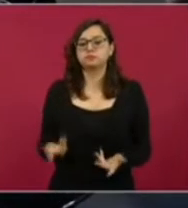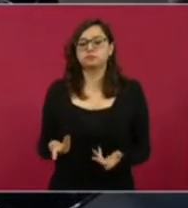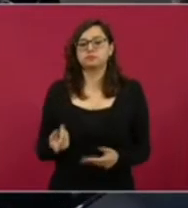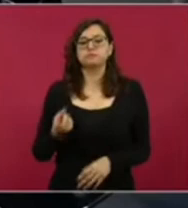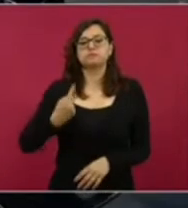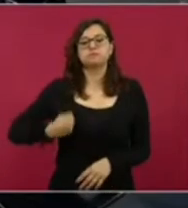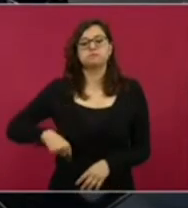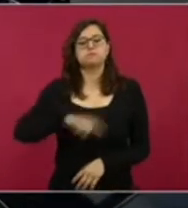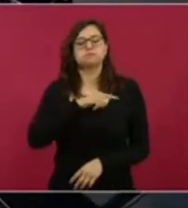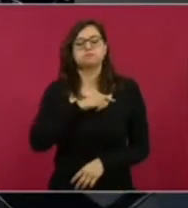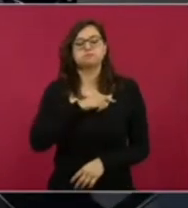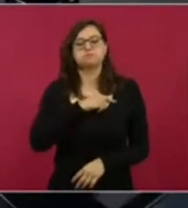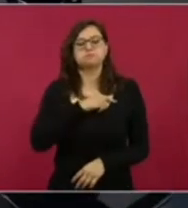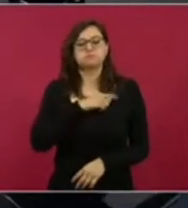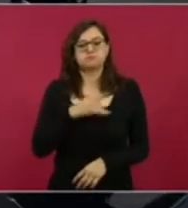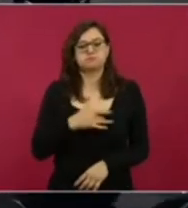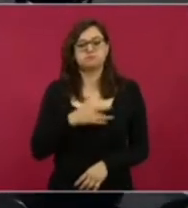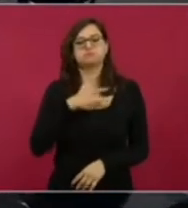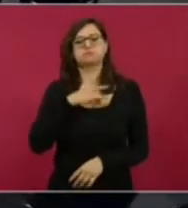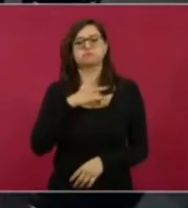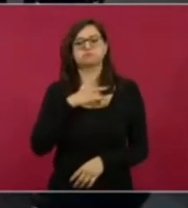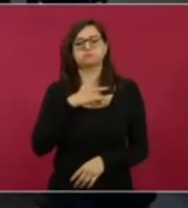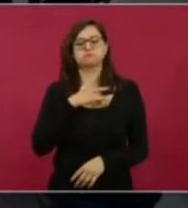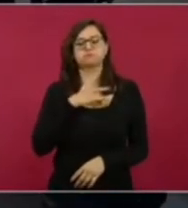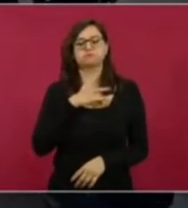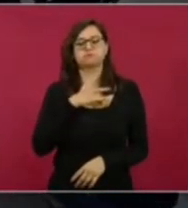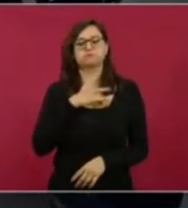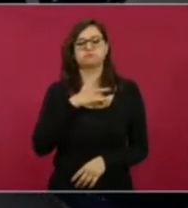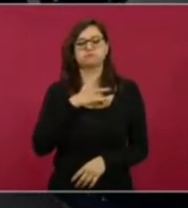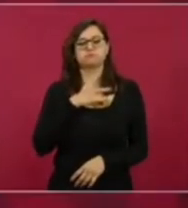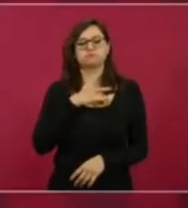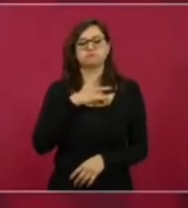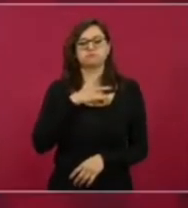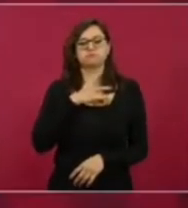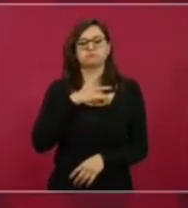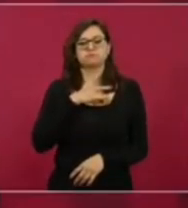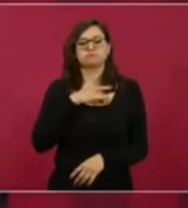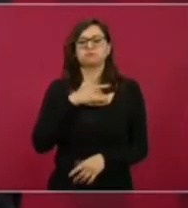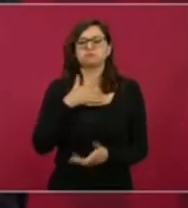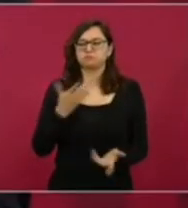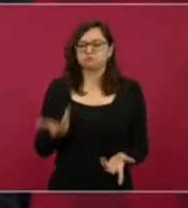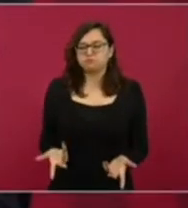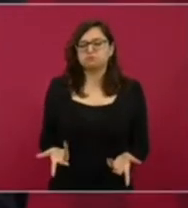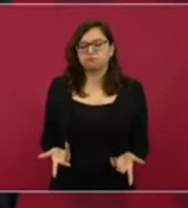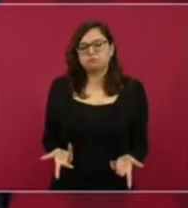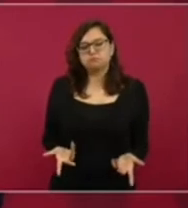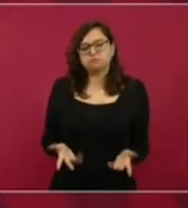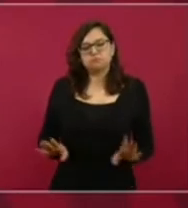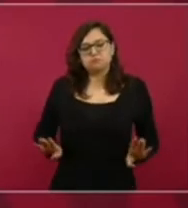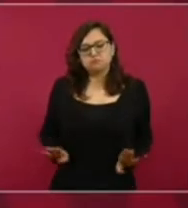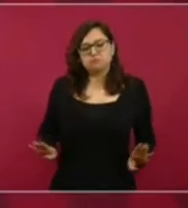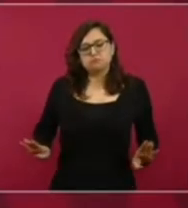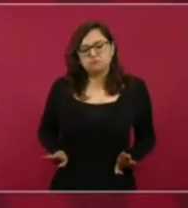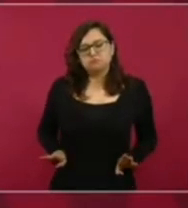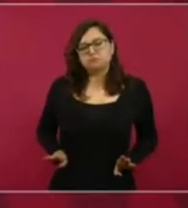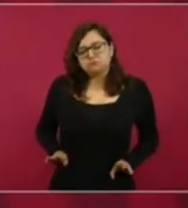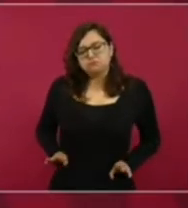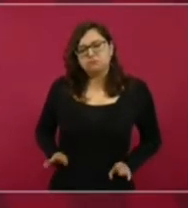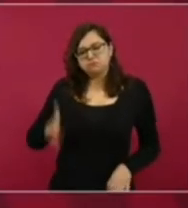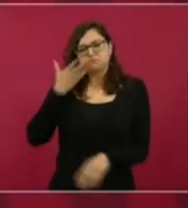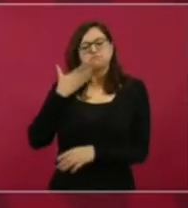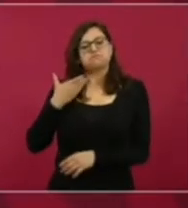nosotros tenemos simpatías con